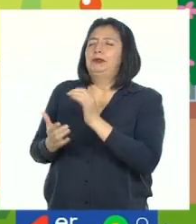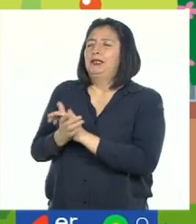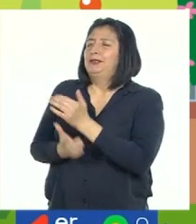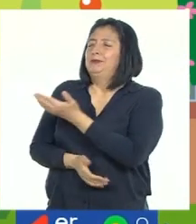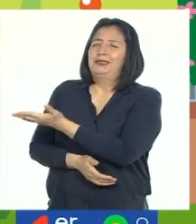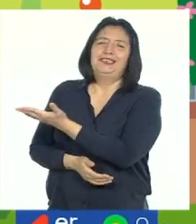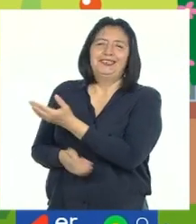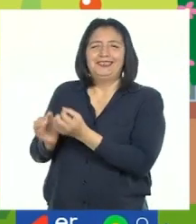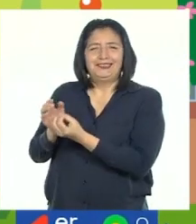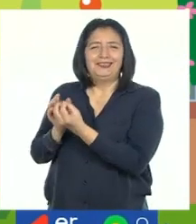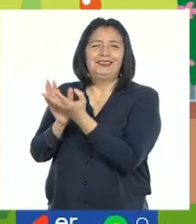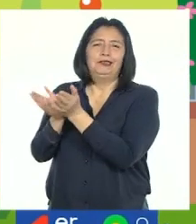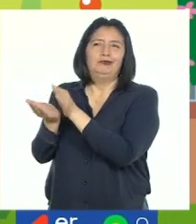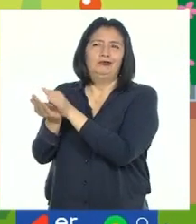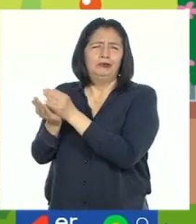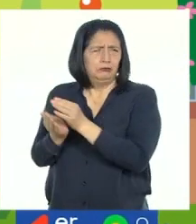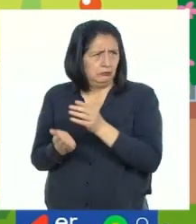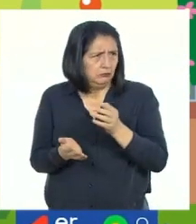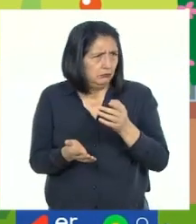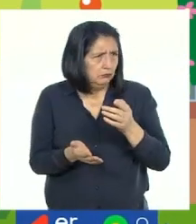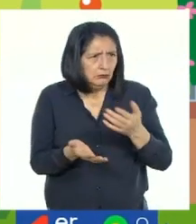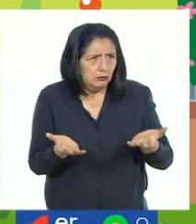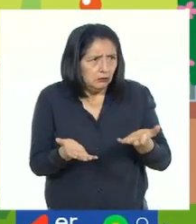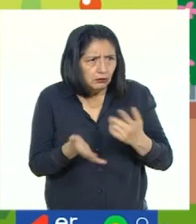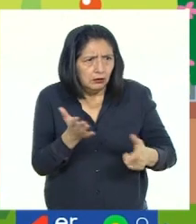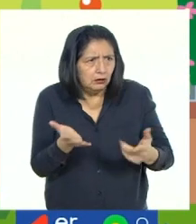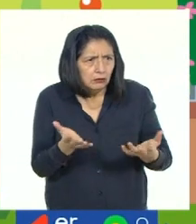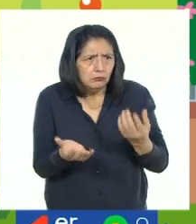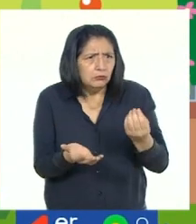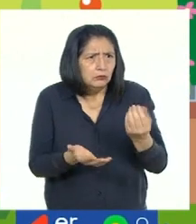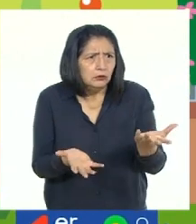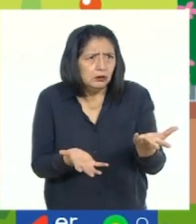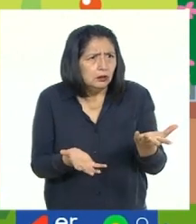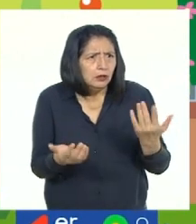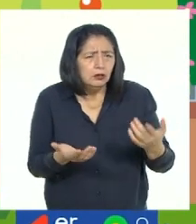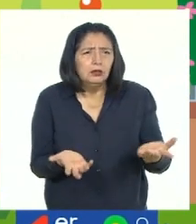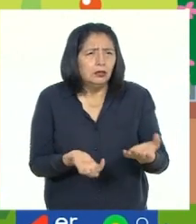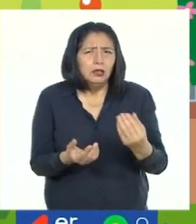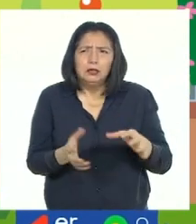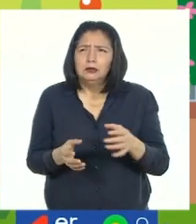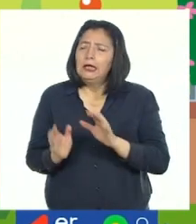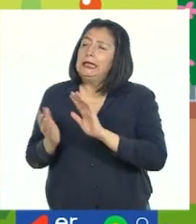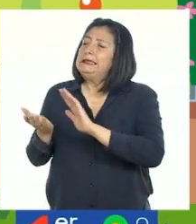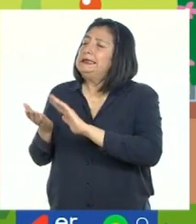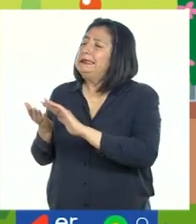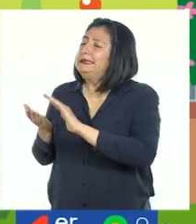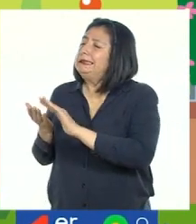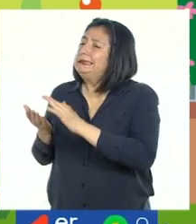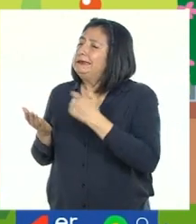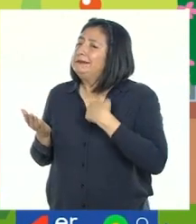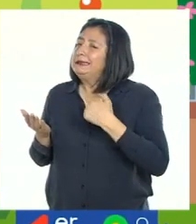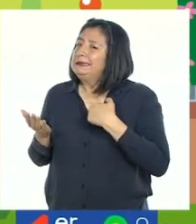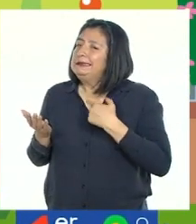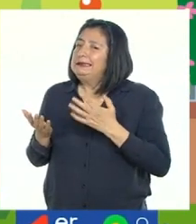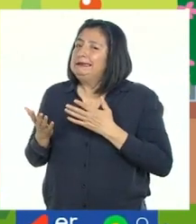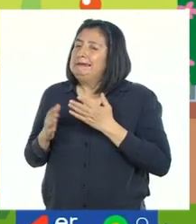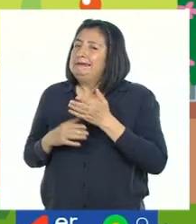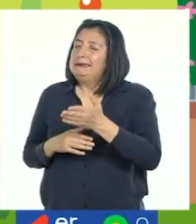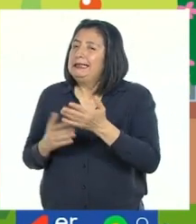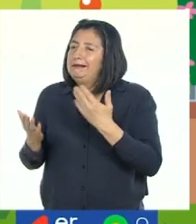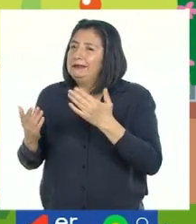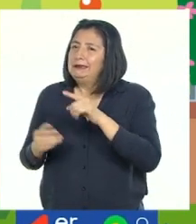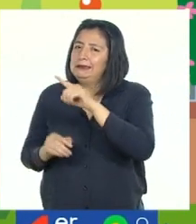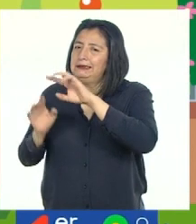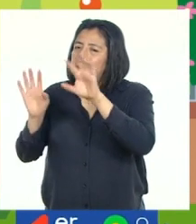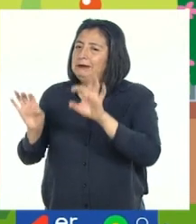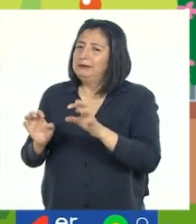carnivorina. ¿Qué? ¿Por qué estás haciendo esto? Disculpen que me meta, pero la